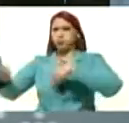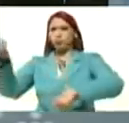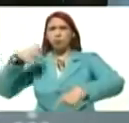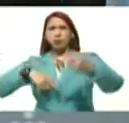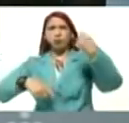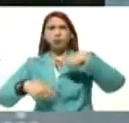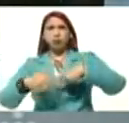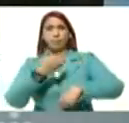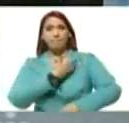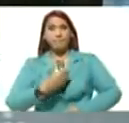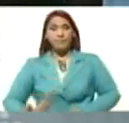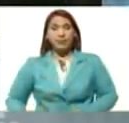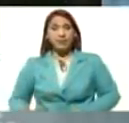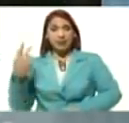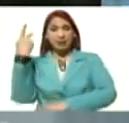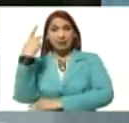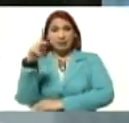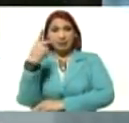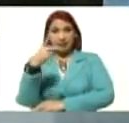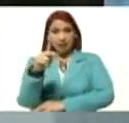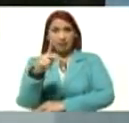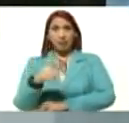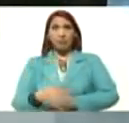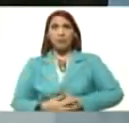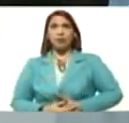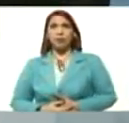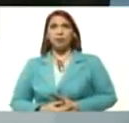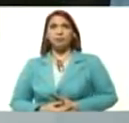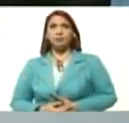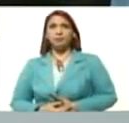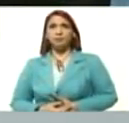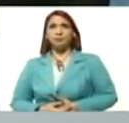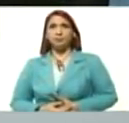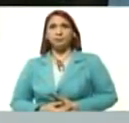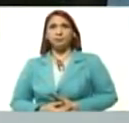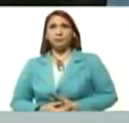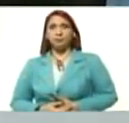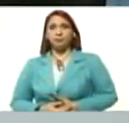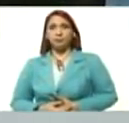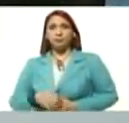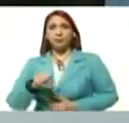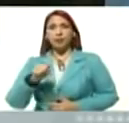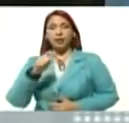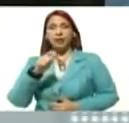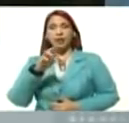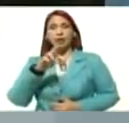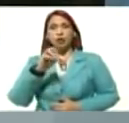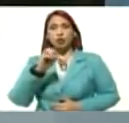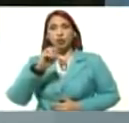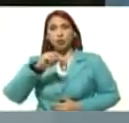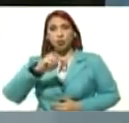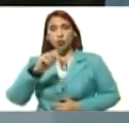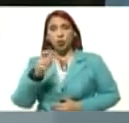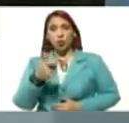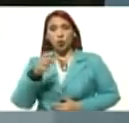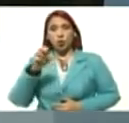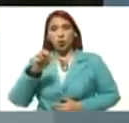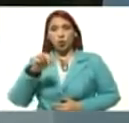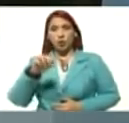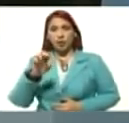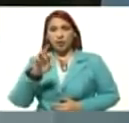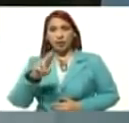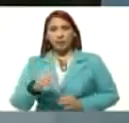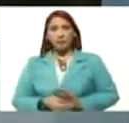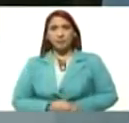el presidente del Paraguay, Stroessner Benítez, Stroessner Benítez, porque viene de una familia, estroncista,